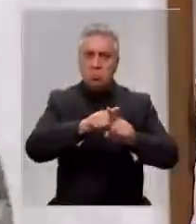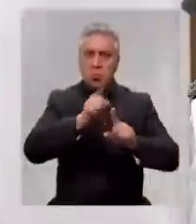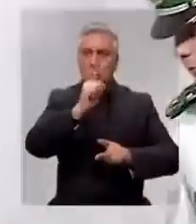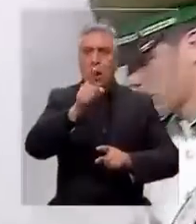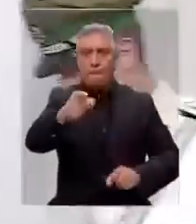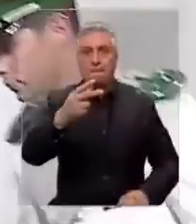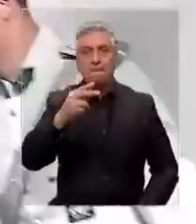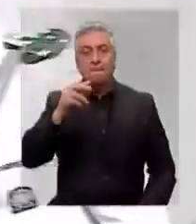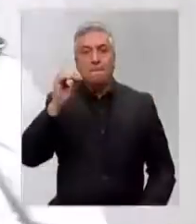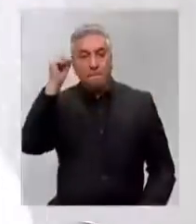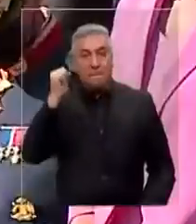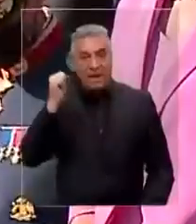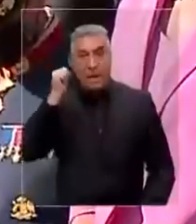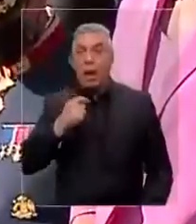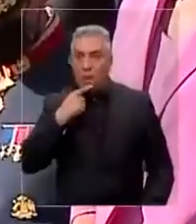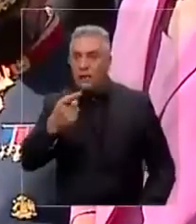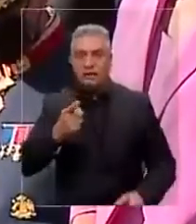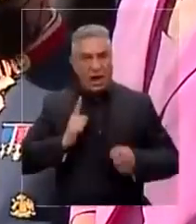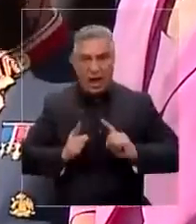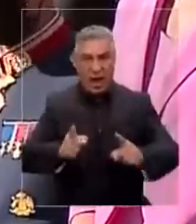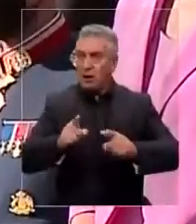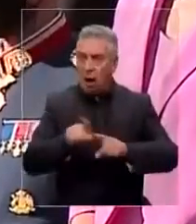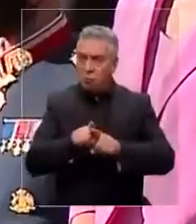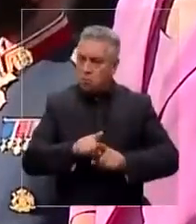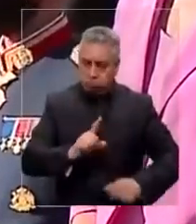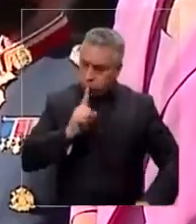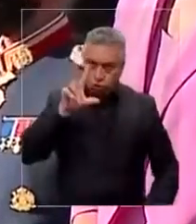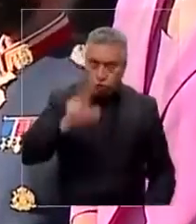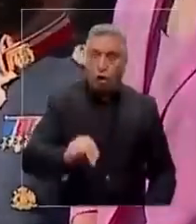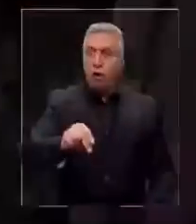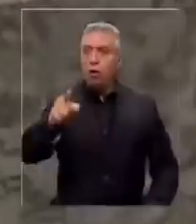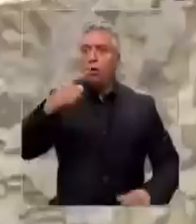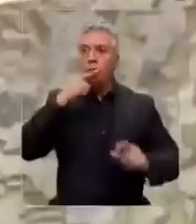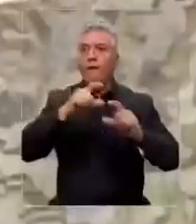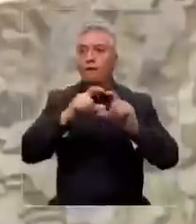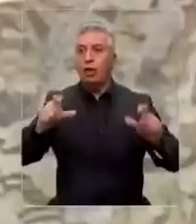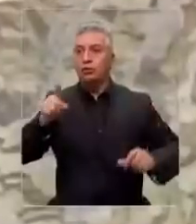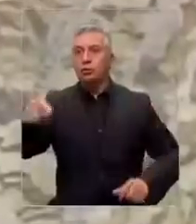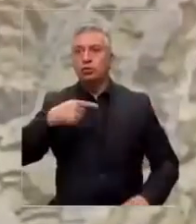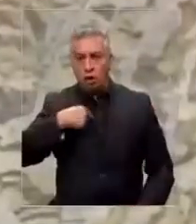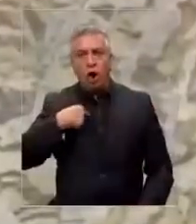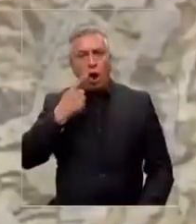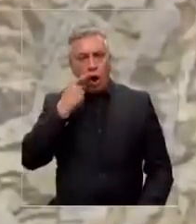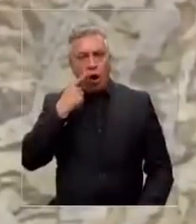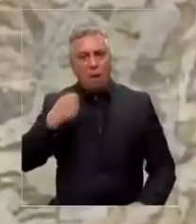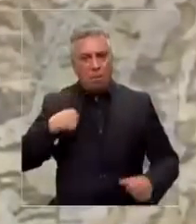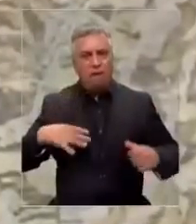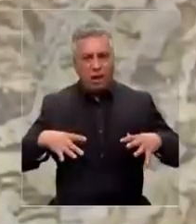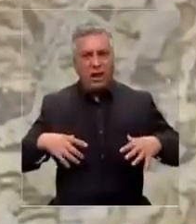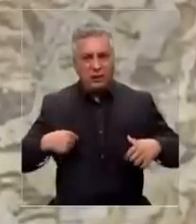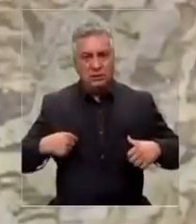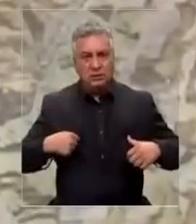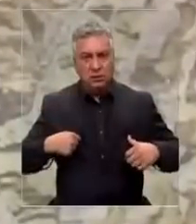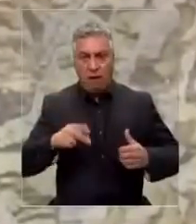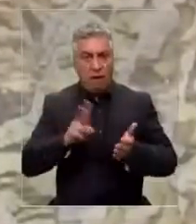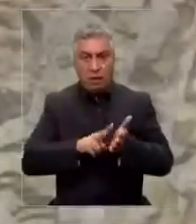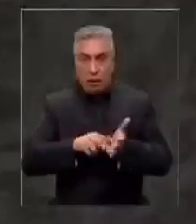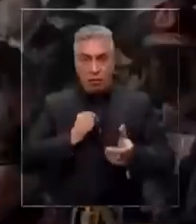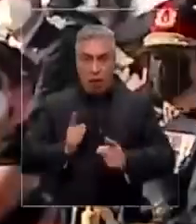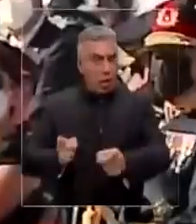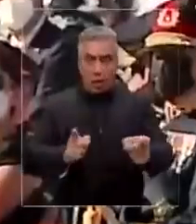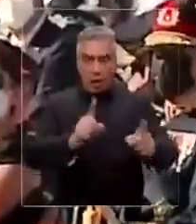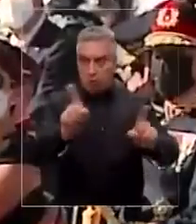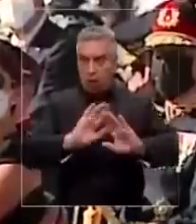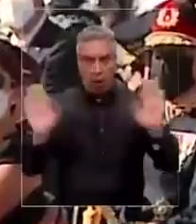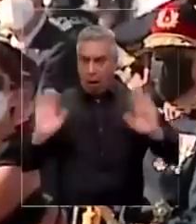social cuando decía estábamos en guerra, el que se hizo conocido por esta frase. Yo soy un hombre feliz y la verdad que no estoy en guerra